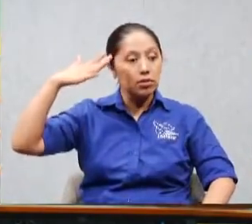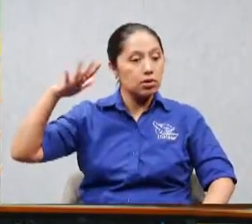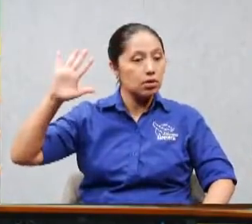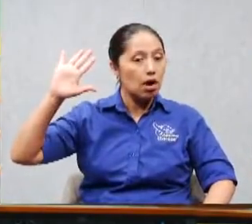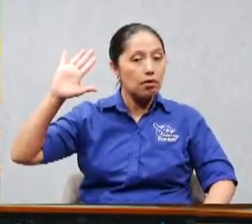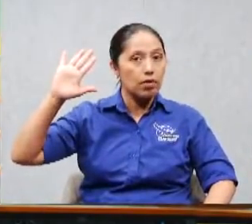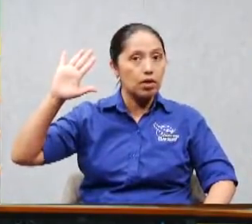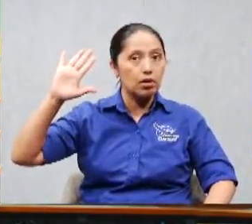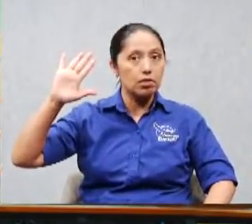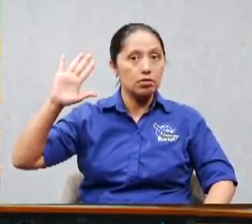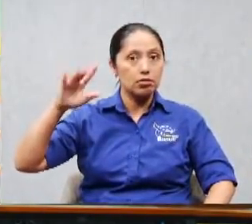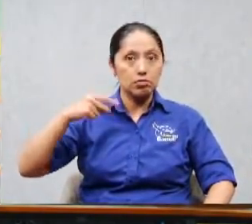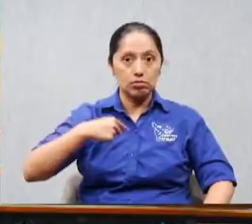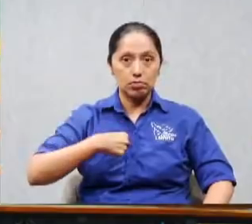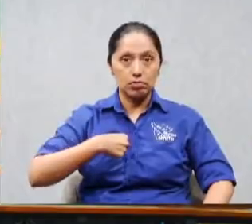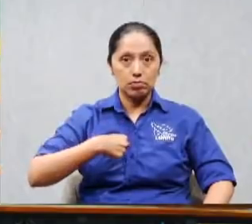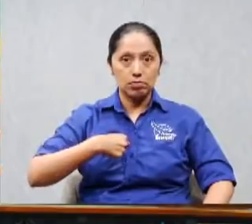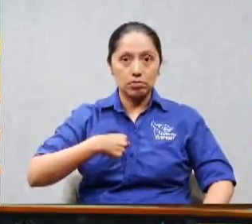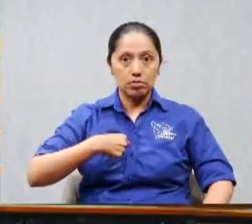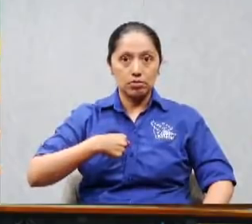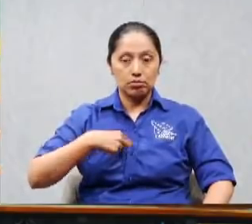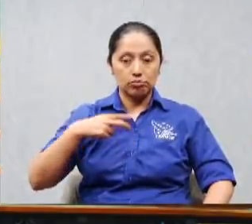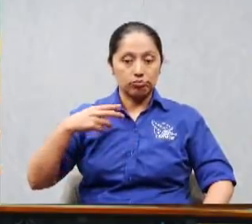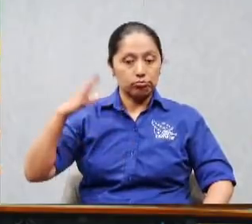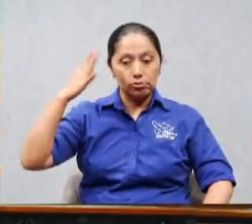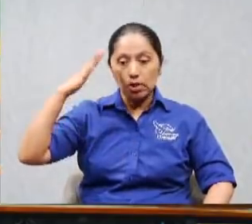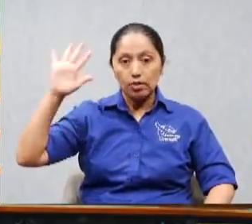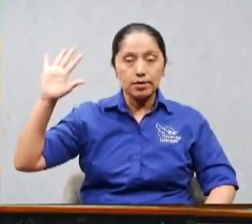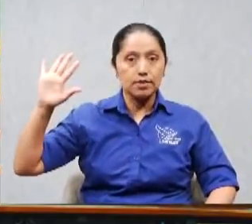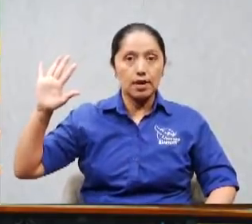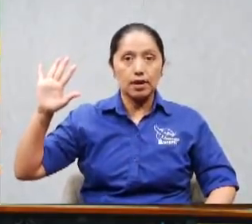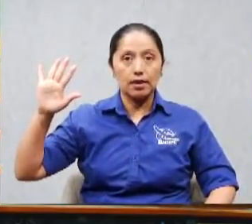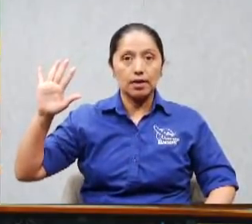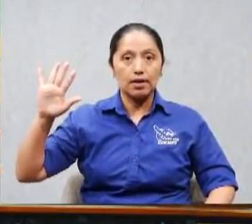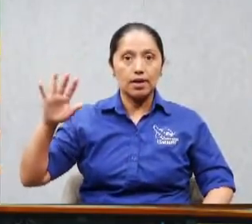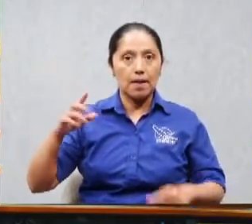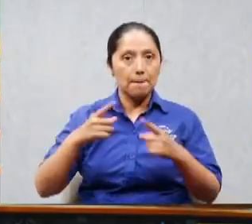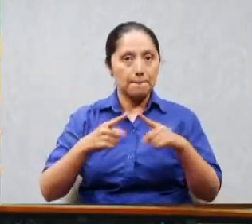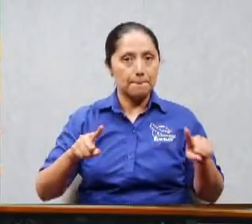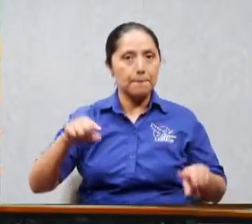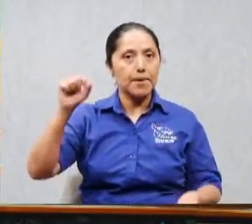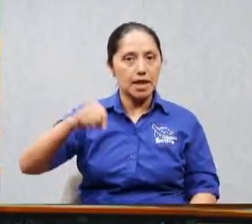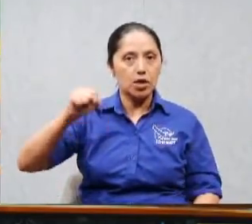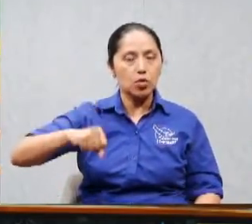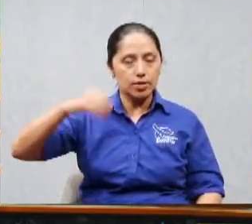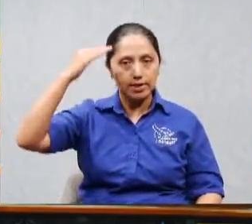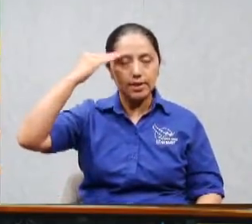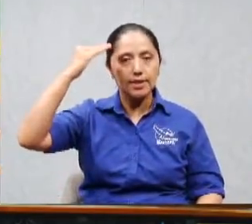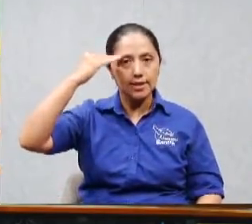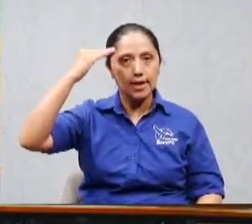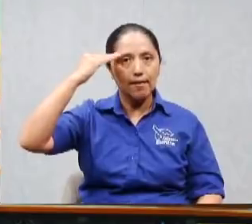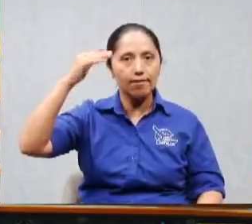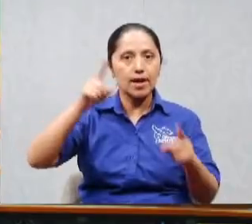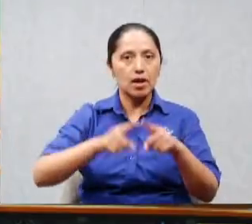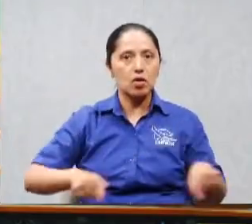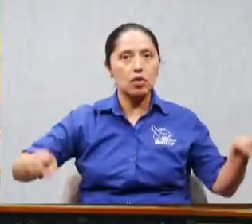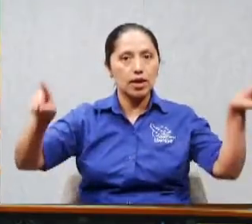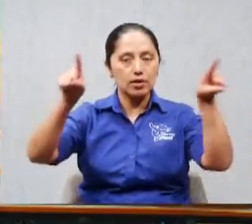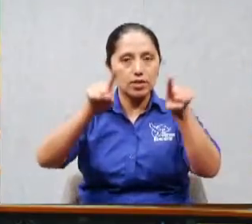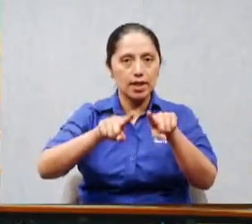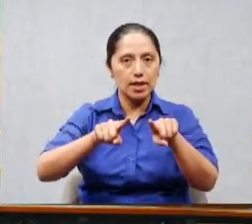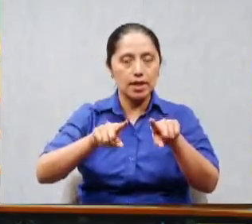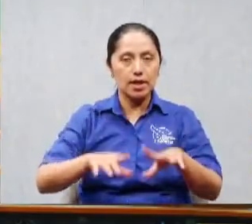pregúntenle a nosotros no nos metan en líos no se querían comprometer ellos sabían lo que había pasado entonces hay gente que no derrumba sus